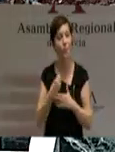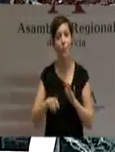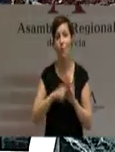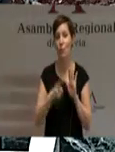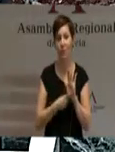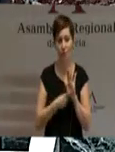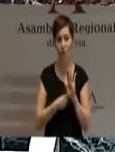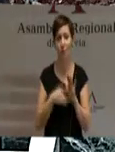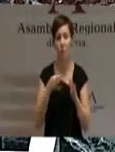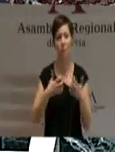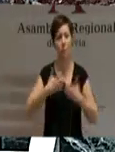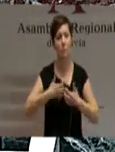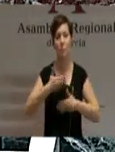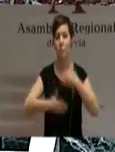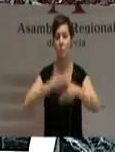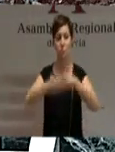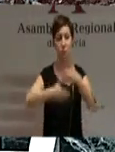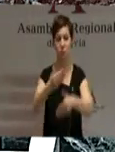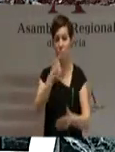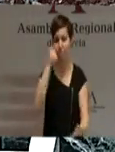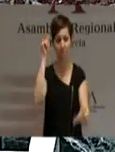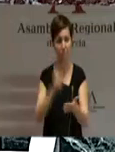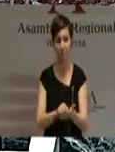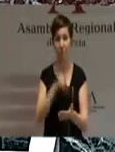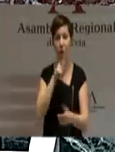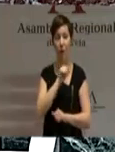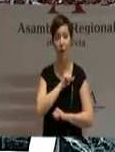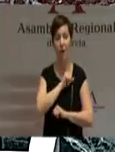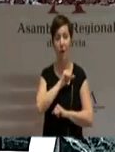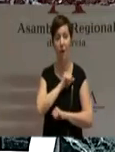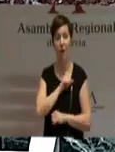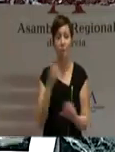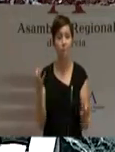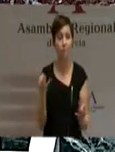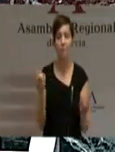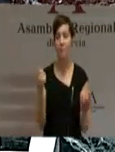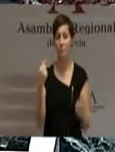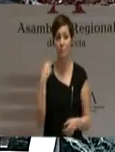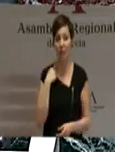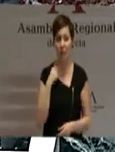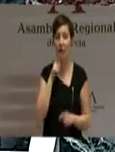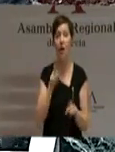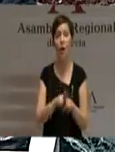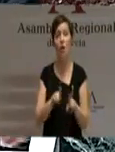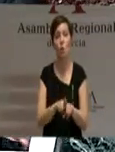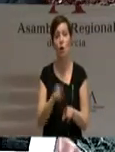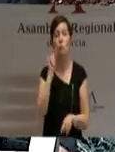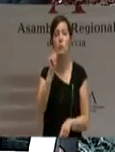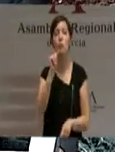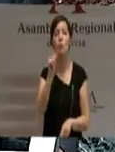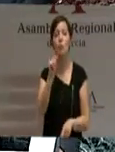en marcha de inmediato, porque ni la región puede esperar más ni estamos dispuestos a desperdiciar un solo minuto